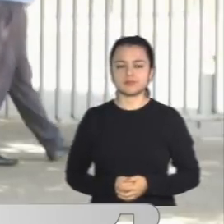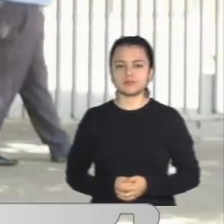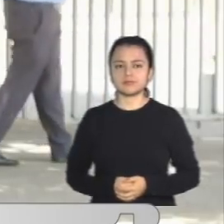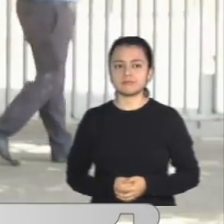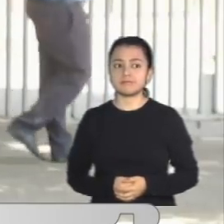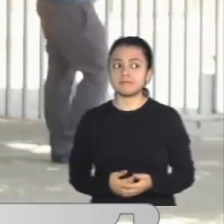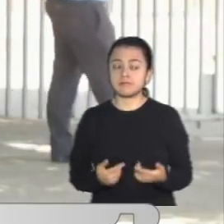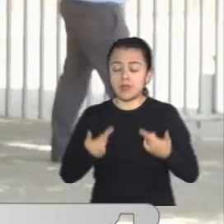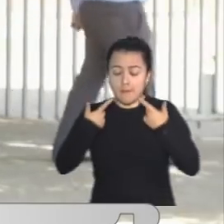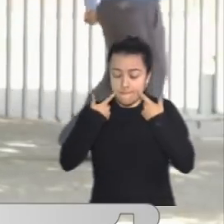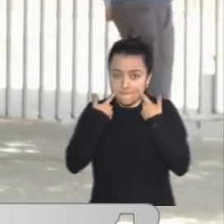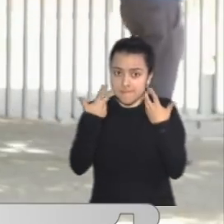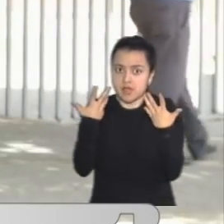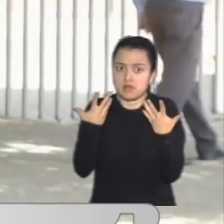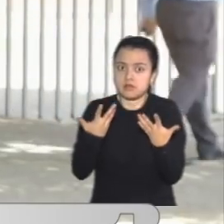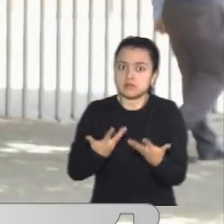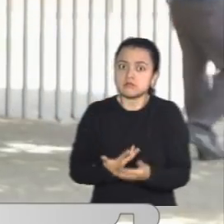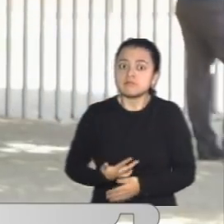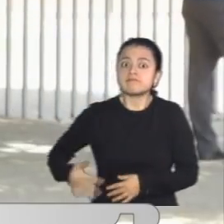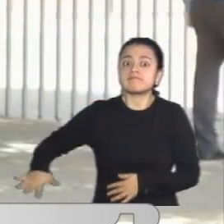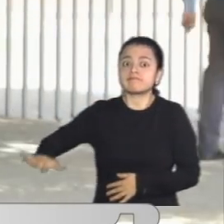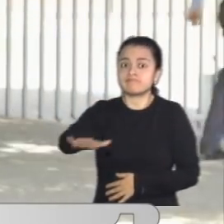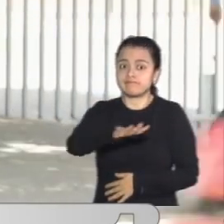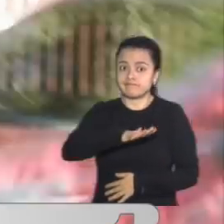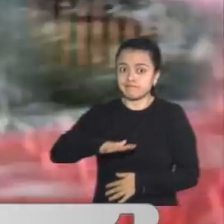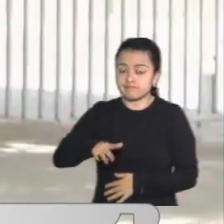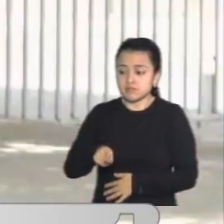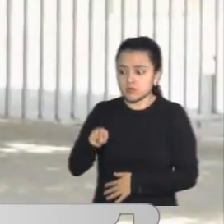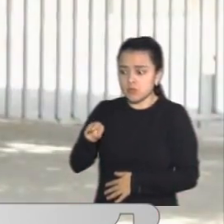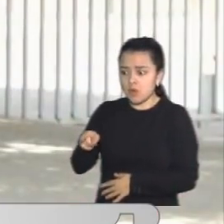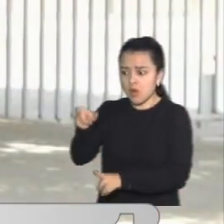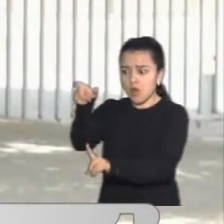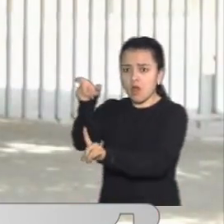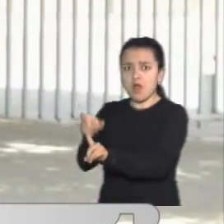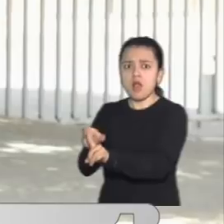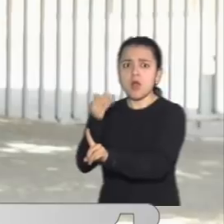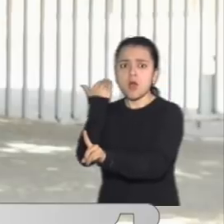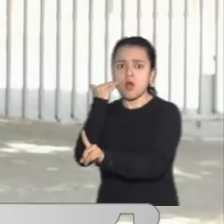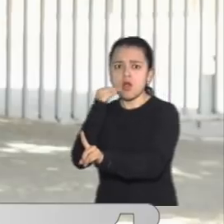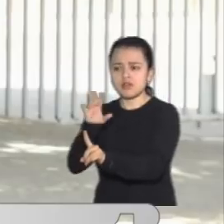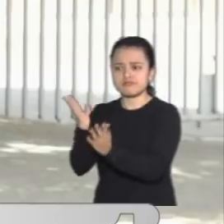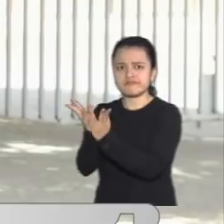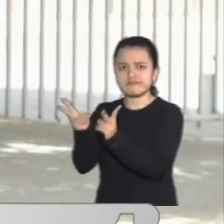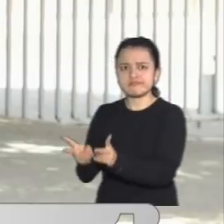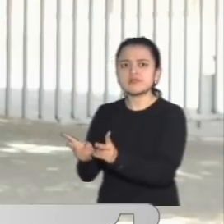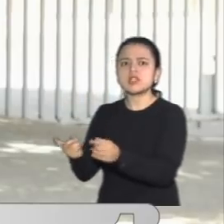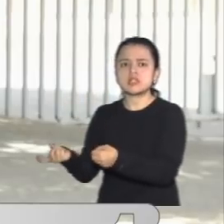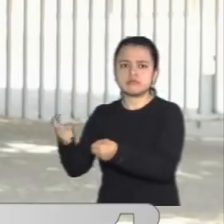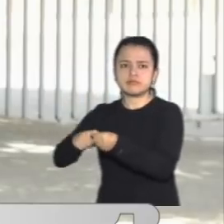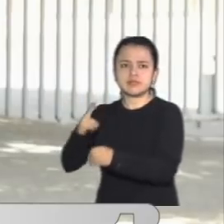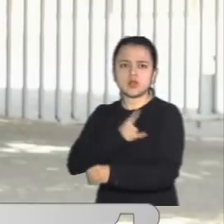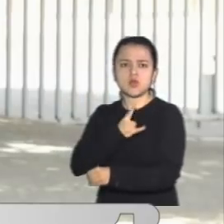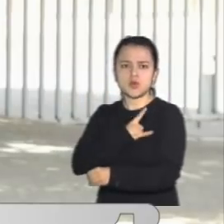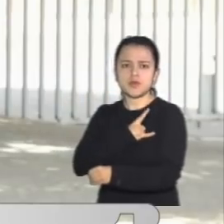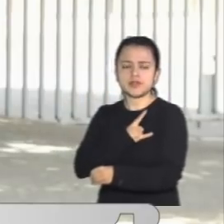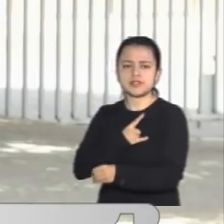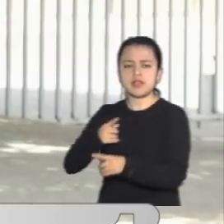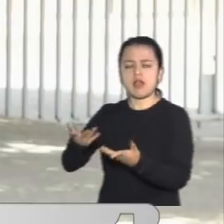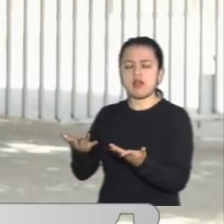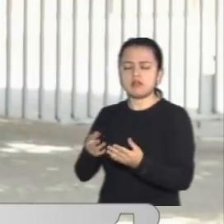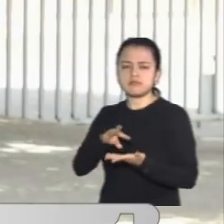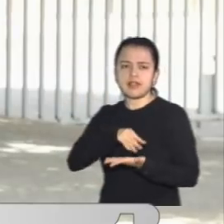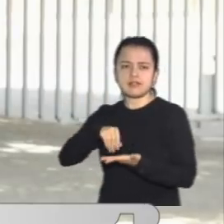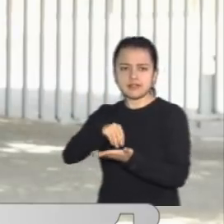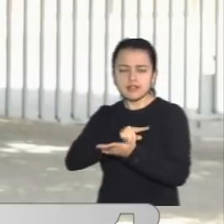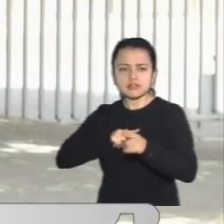Y hay conmoción en la capital del Atlántico por la muerte de una joven universitaria, una estudiante de administración